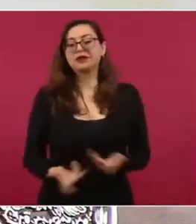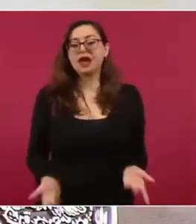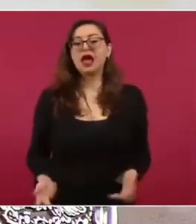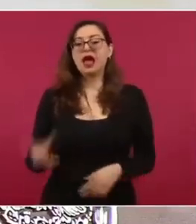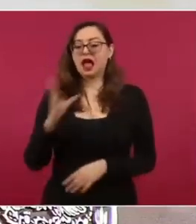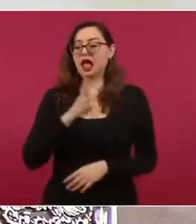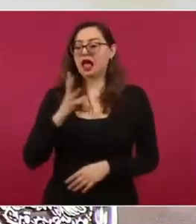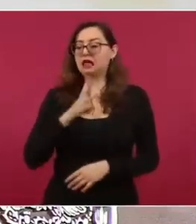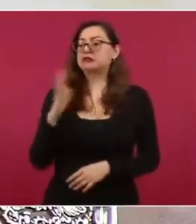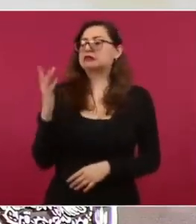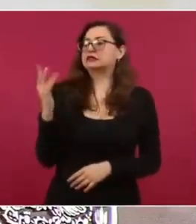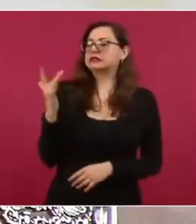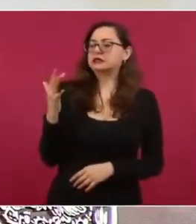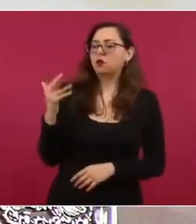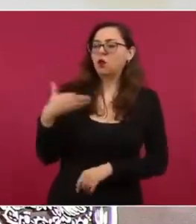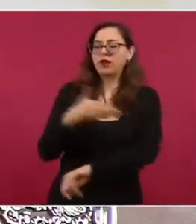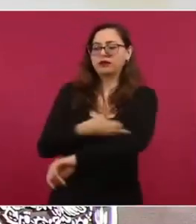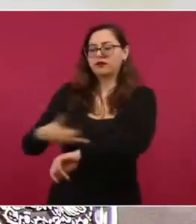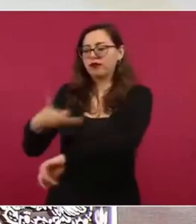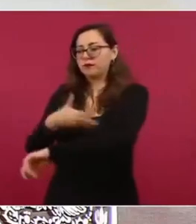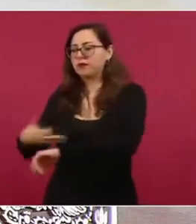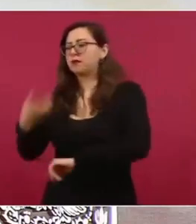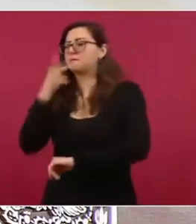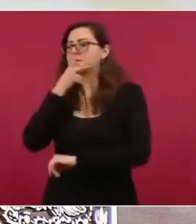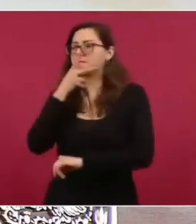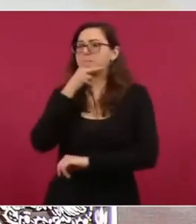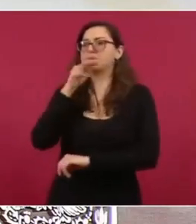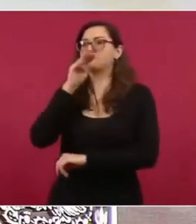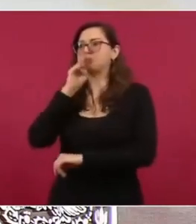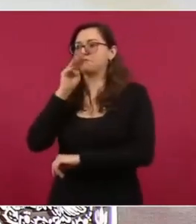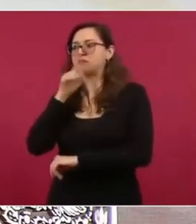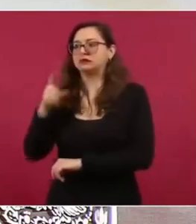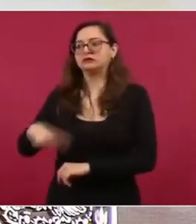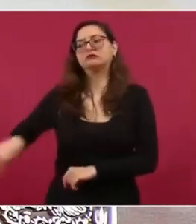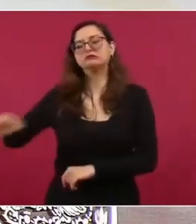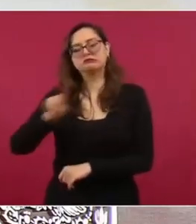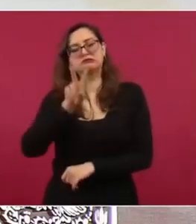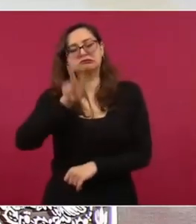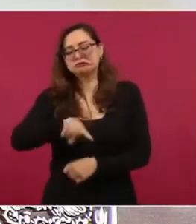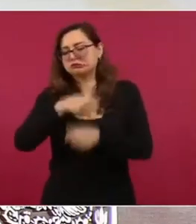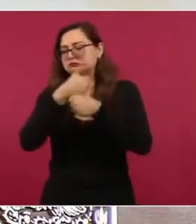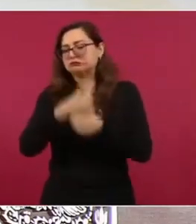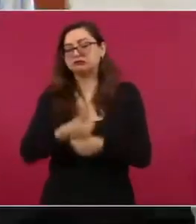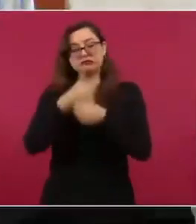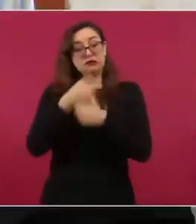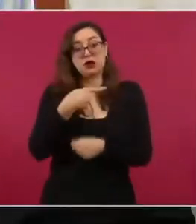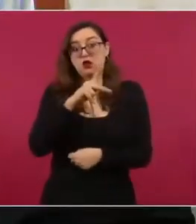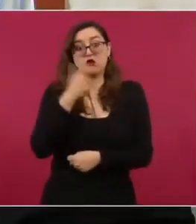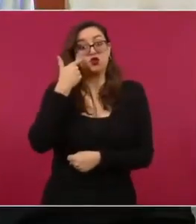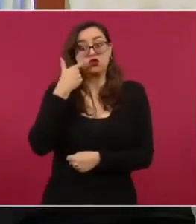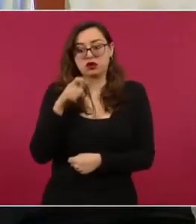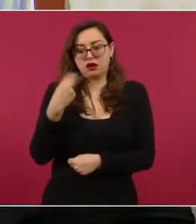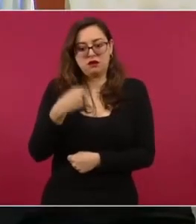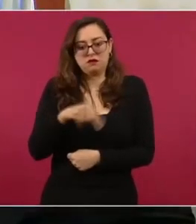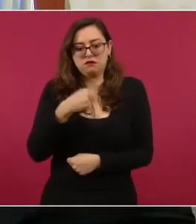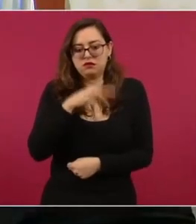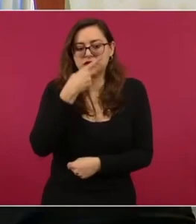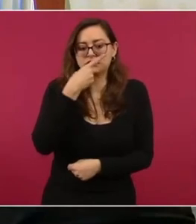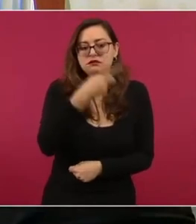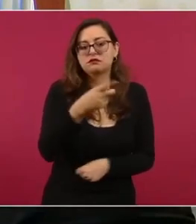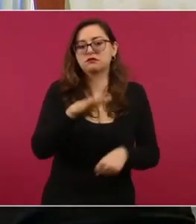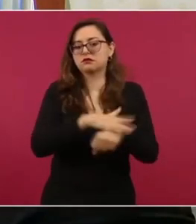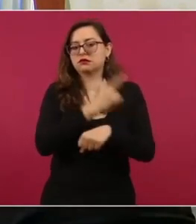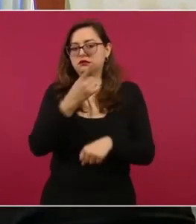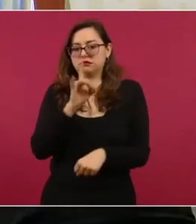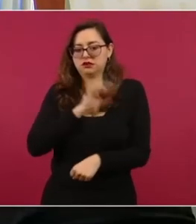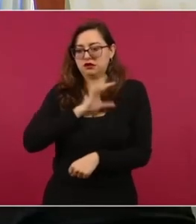de represalias contra ellos o sus hijos han pedido anonimatos en donde les piden dinero precisamente para